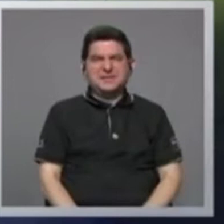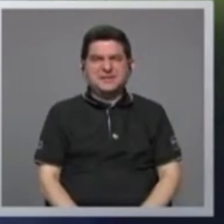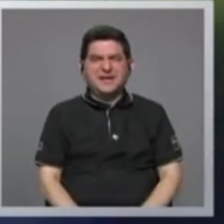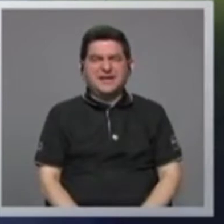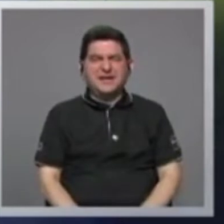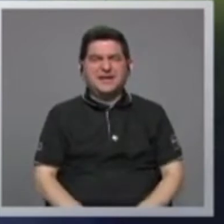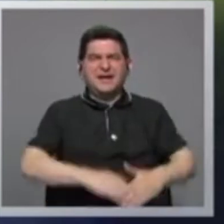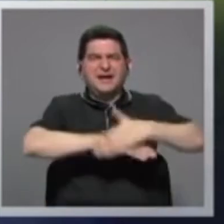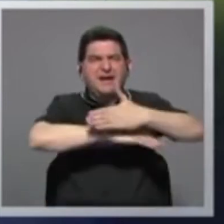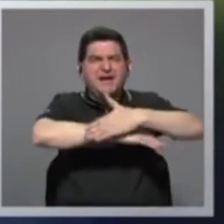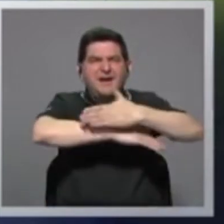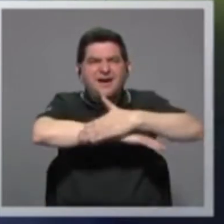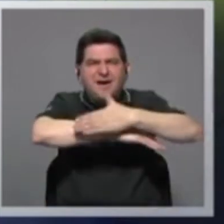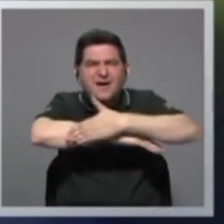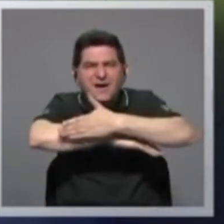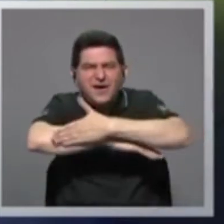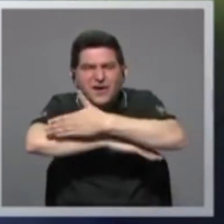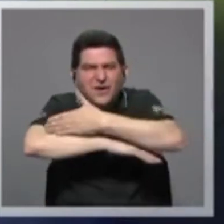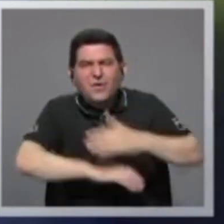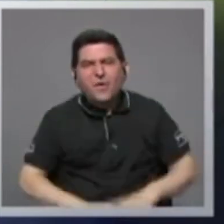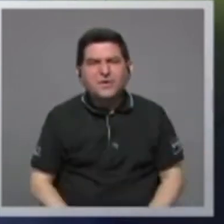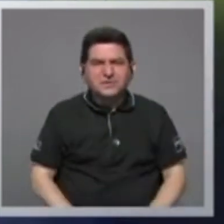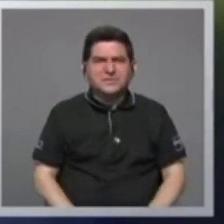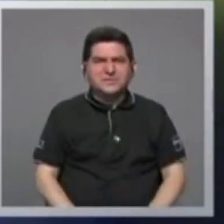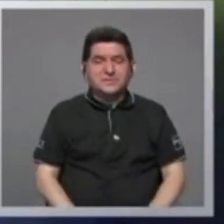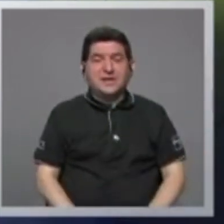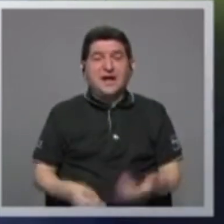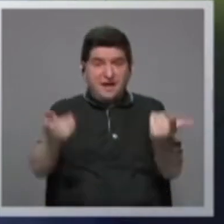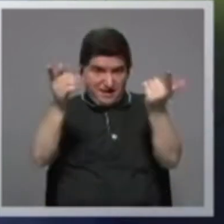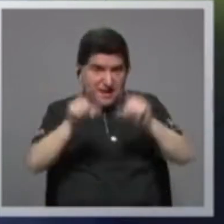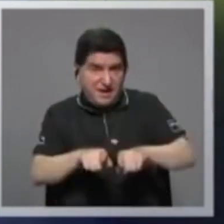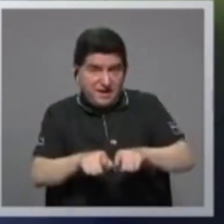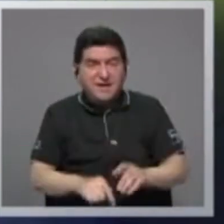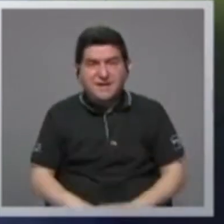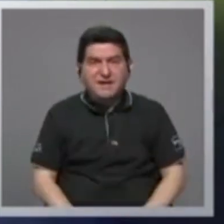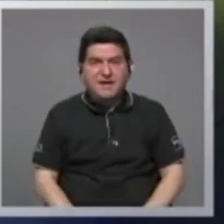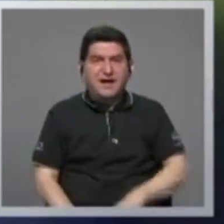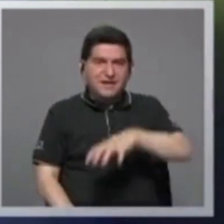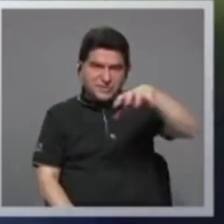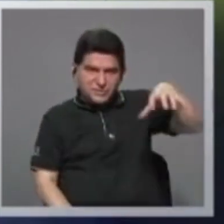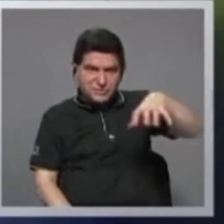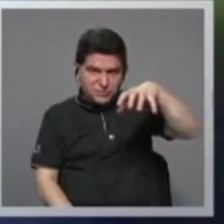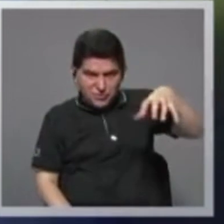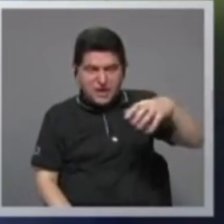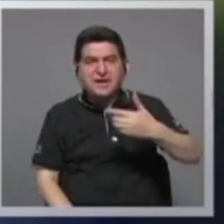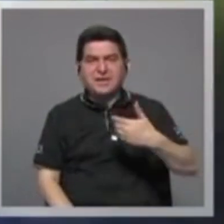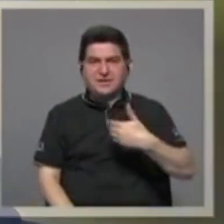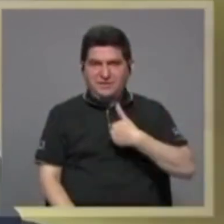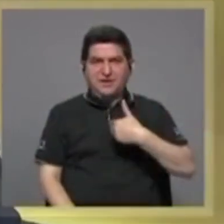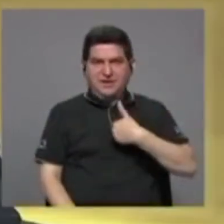costa Caribe de